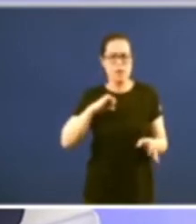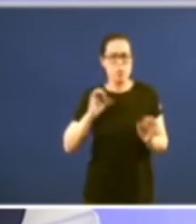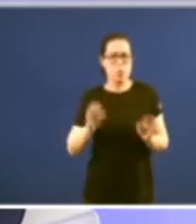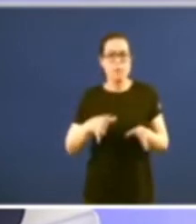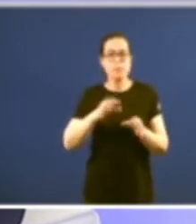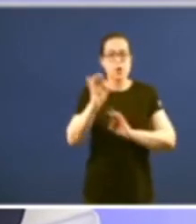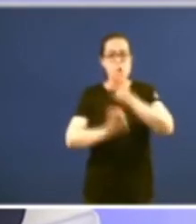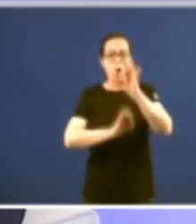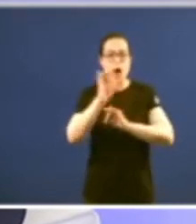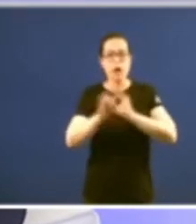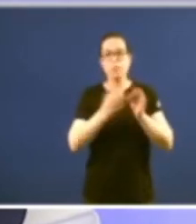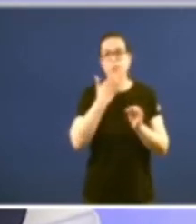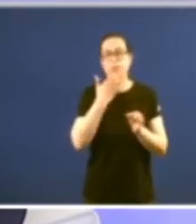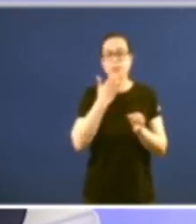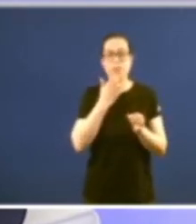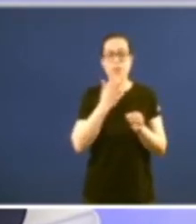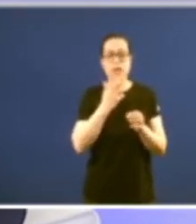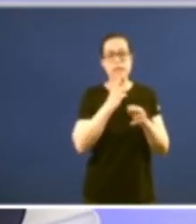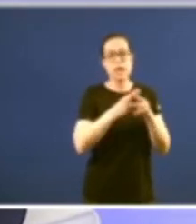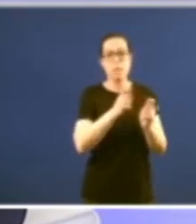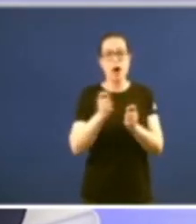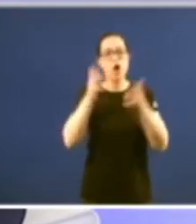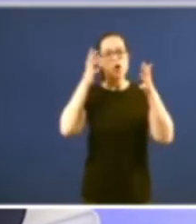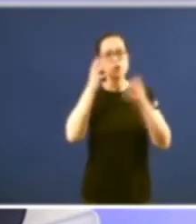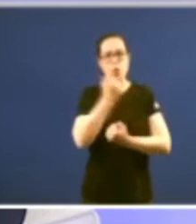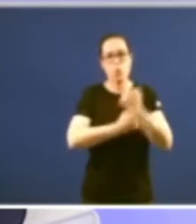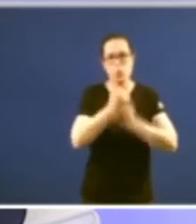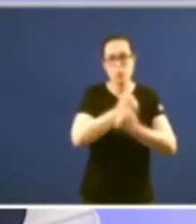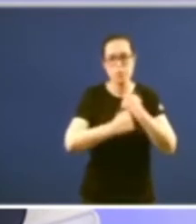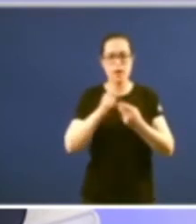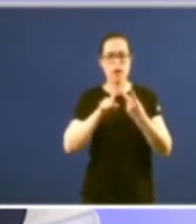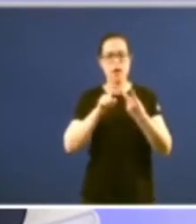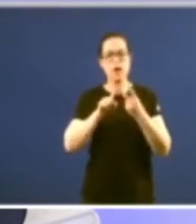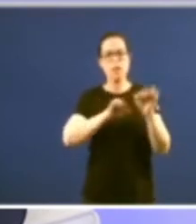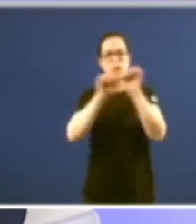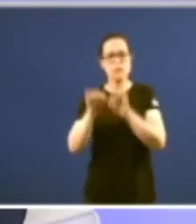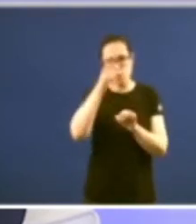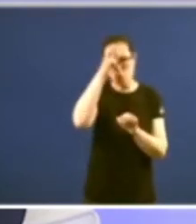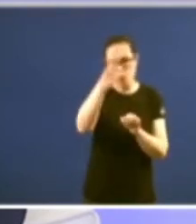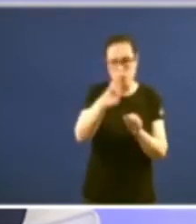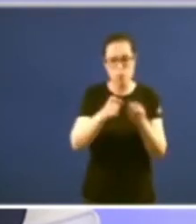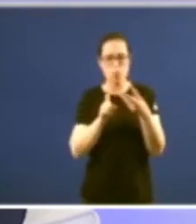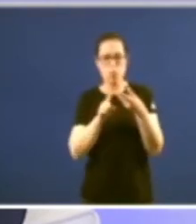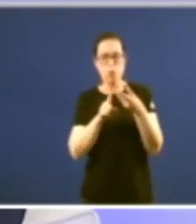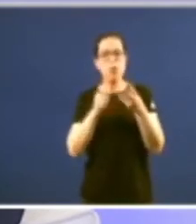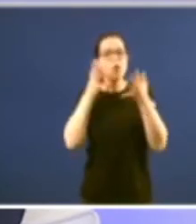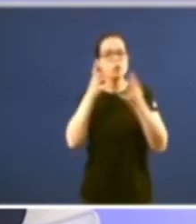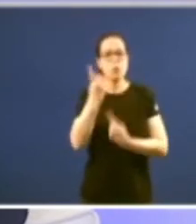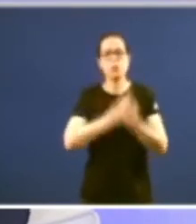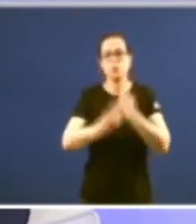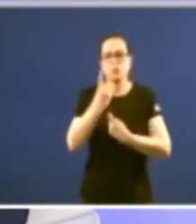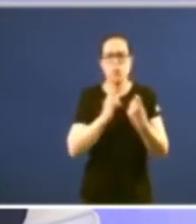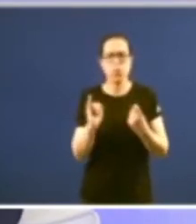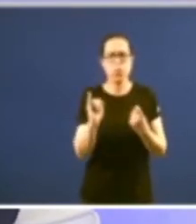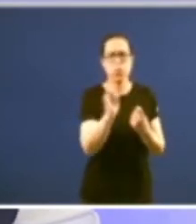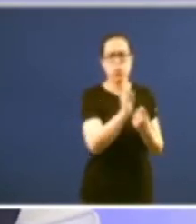son os consellos económicos os valedores do povo os consellos consultivos había